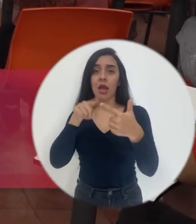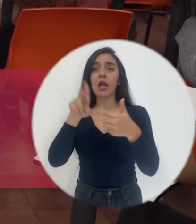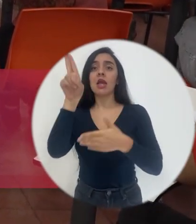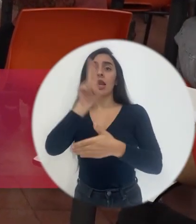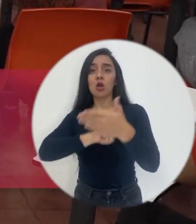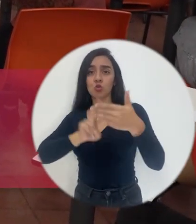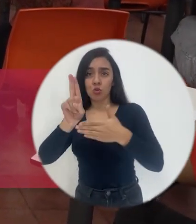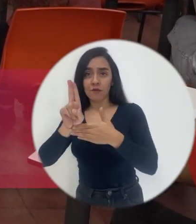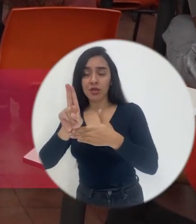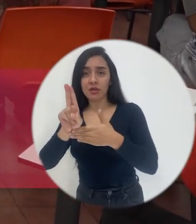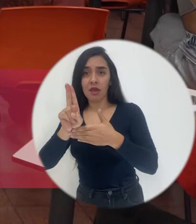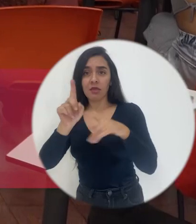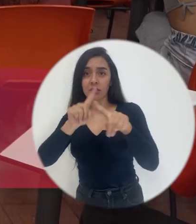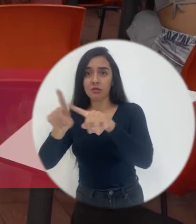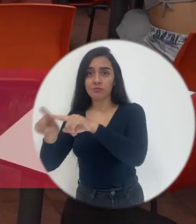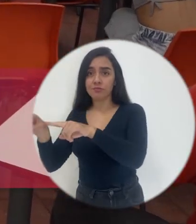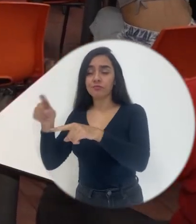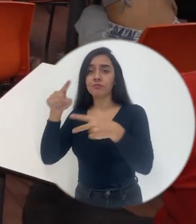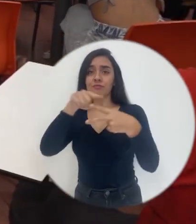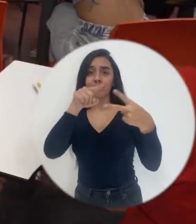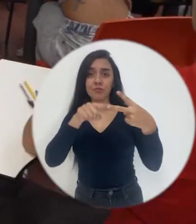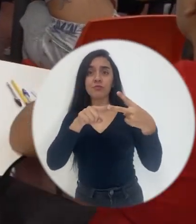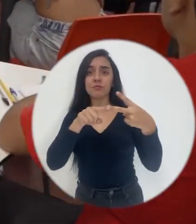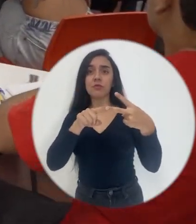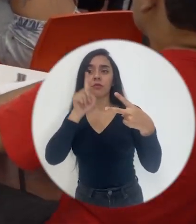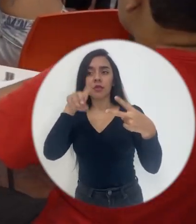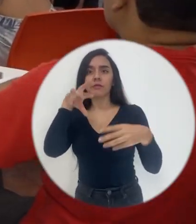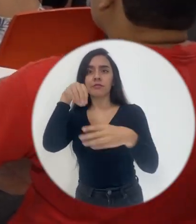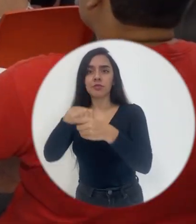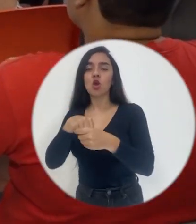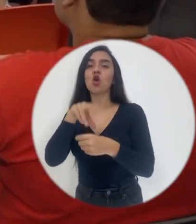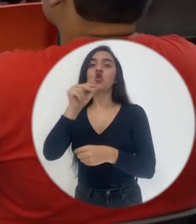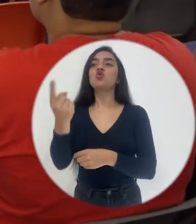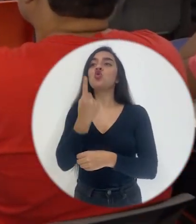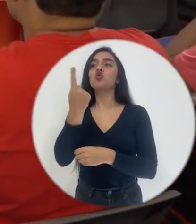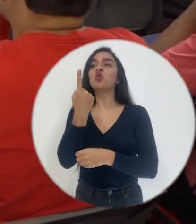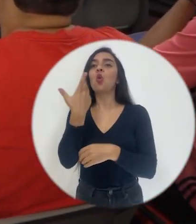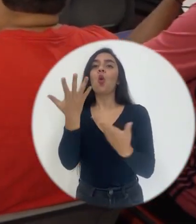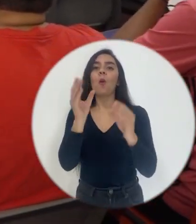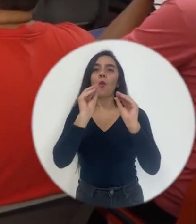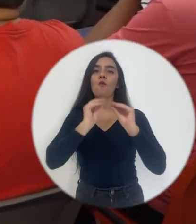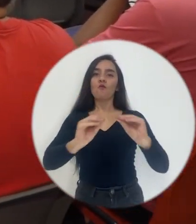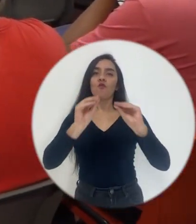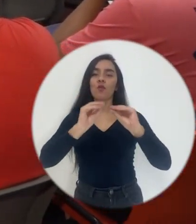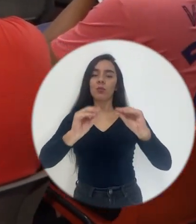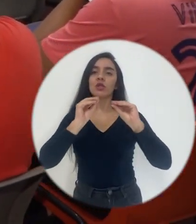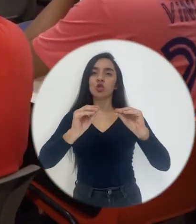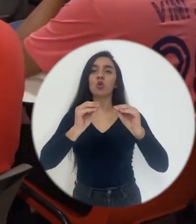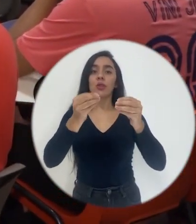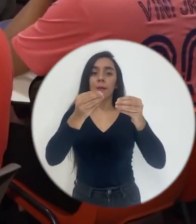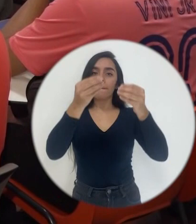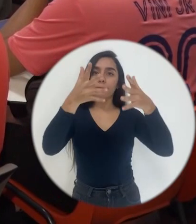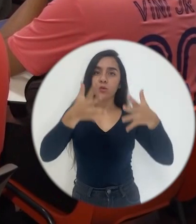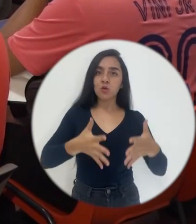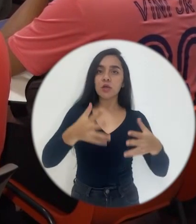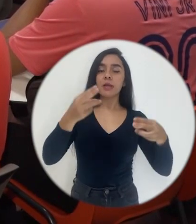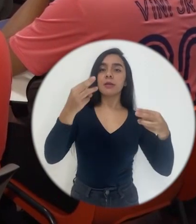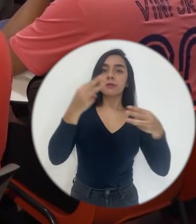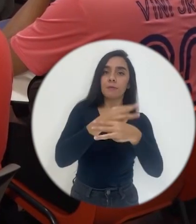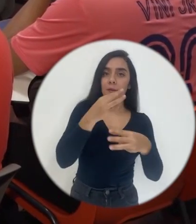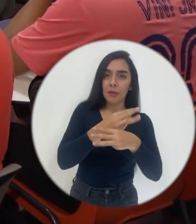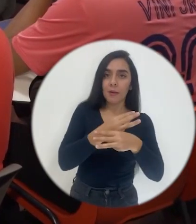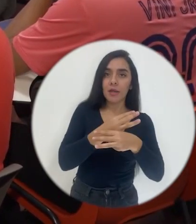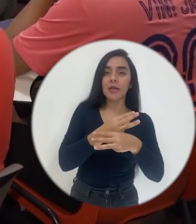universidades, no solamente desde la perspectiva de la formación de docentes de matemática, tanto de primaria como de secundaria,